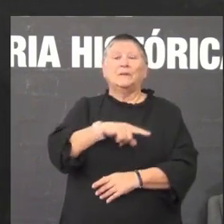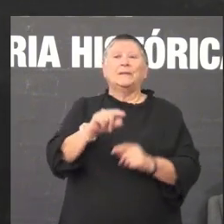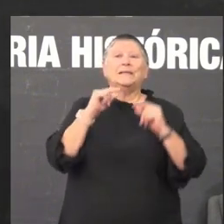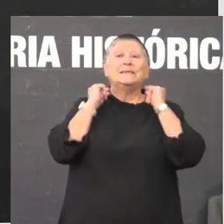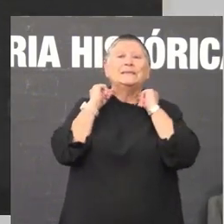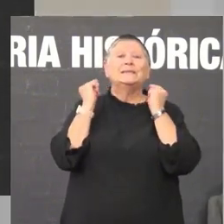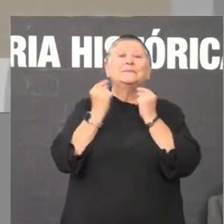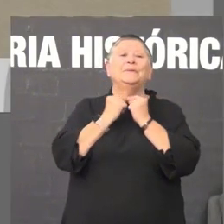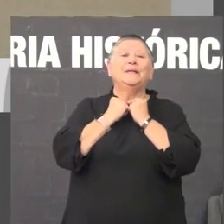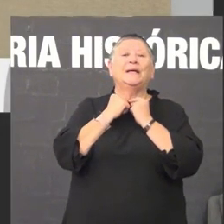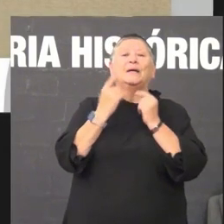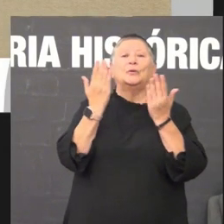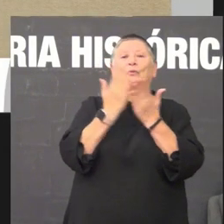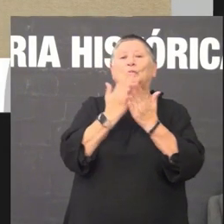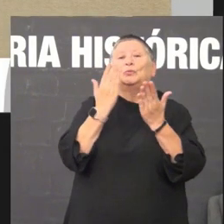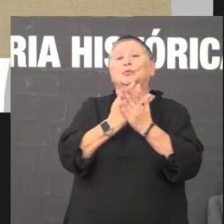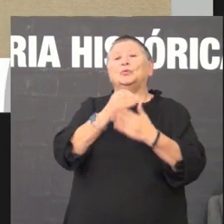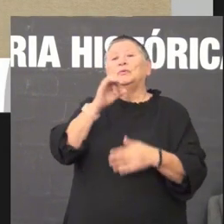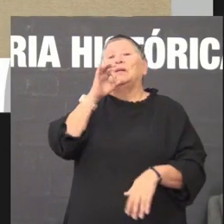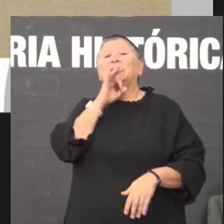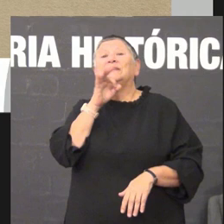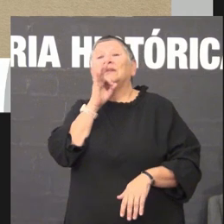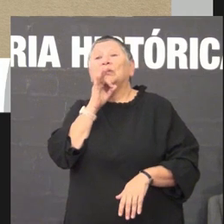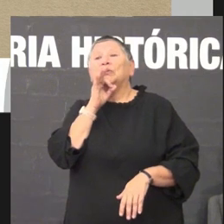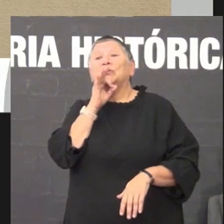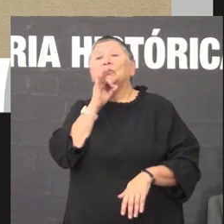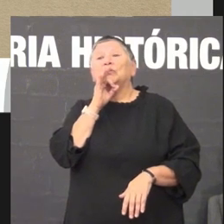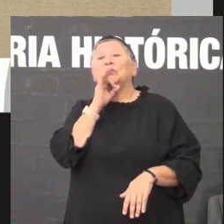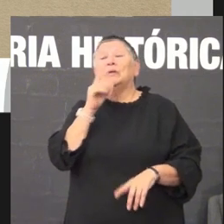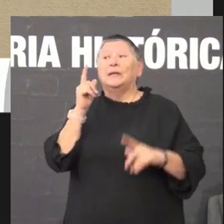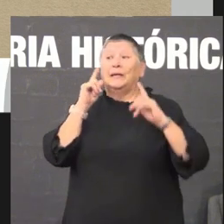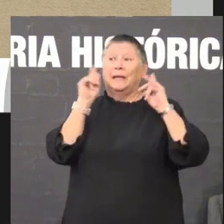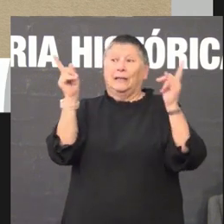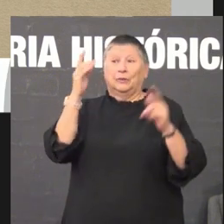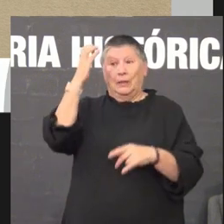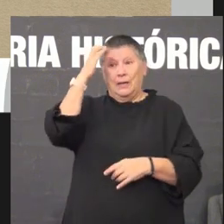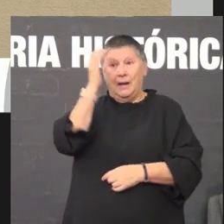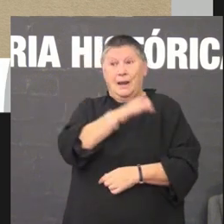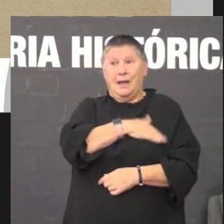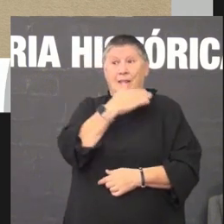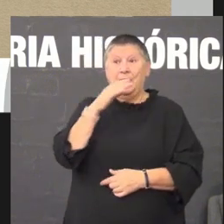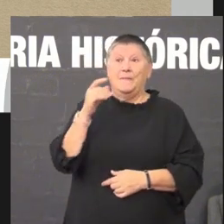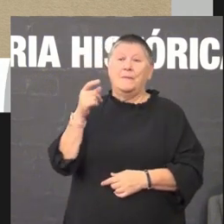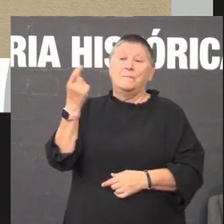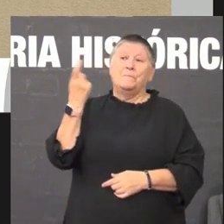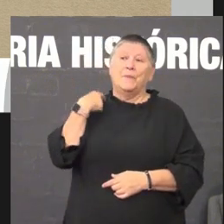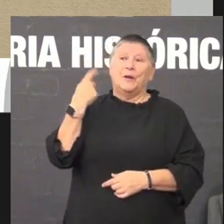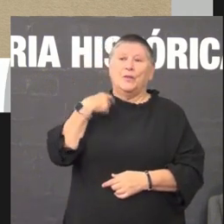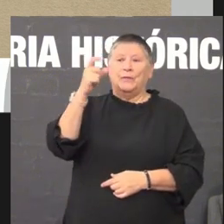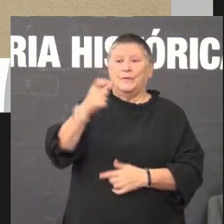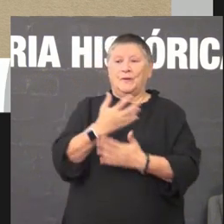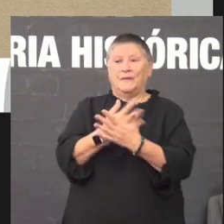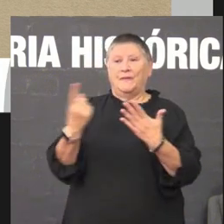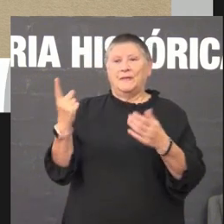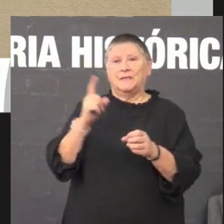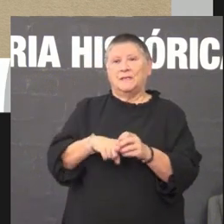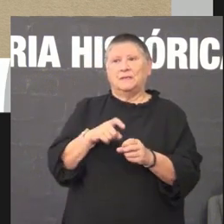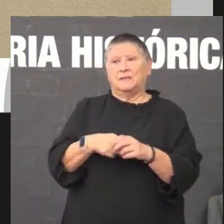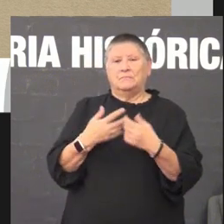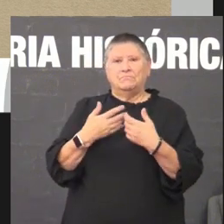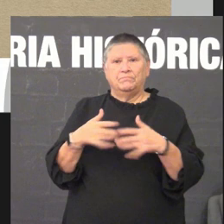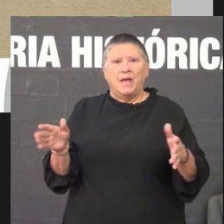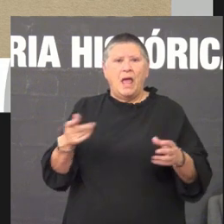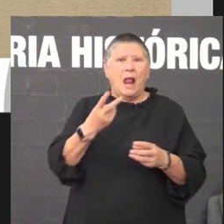Galegos que foron en fin no caso de Real Academia Galega perdeu desas seis membros inmediatamente varios asesinados